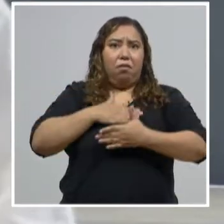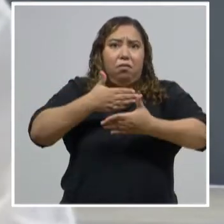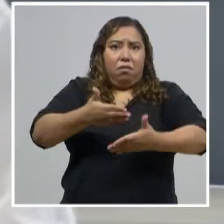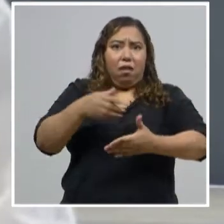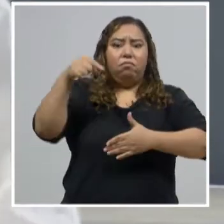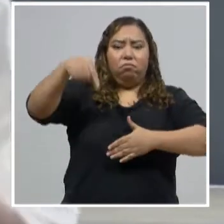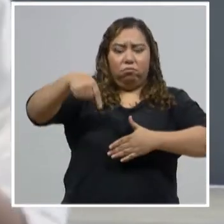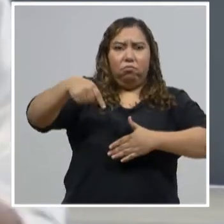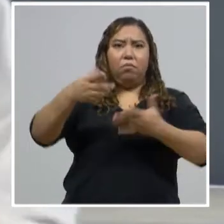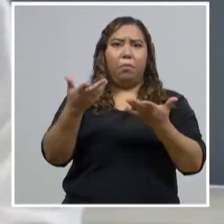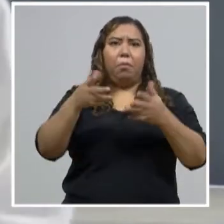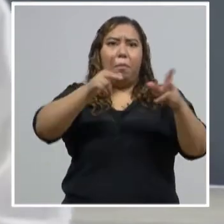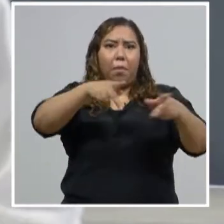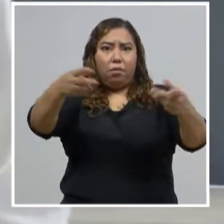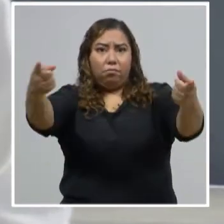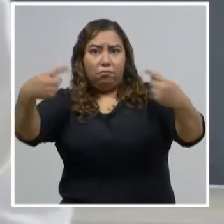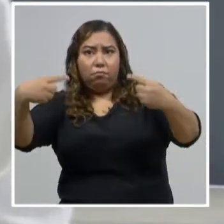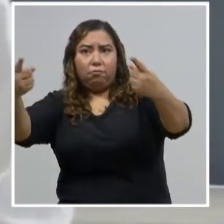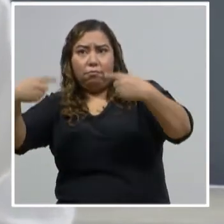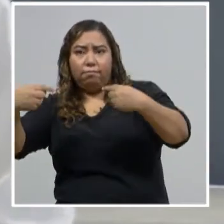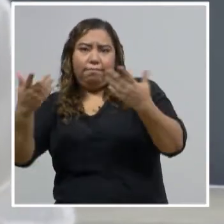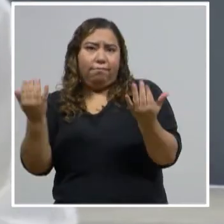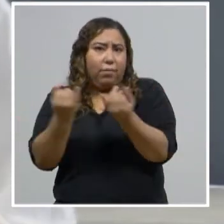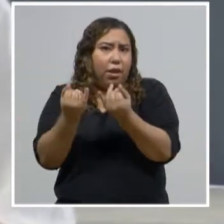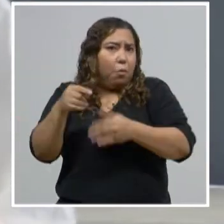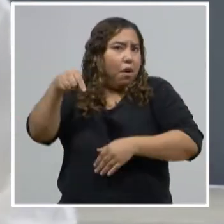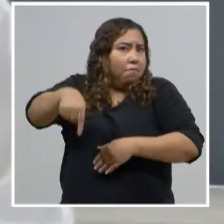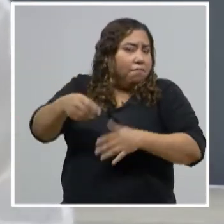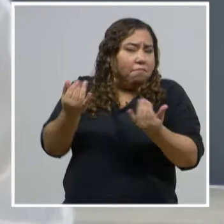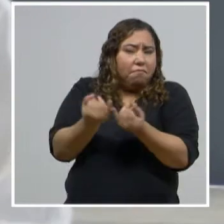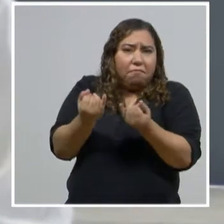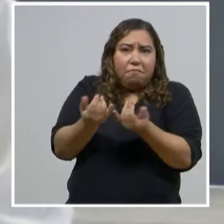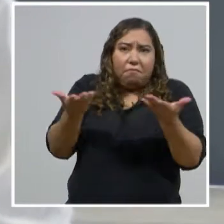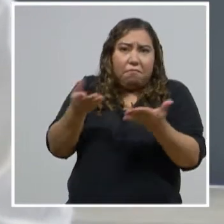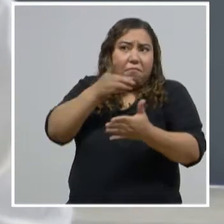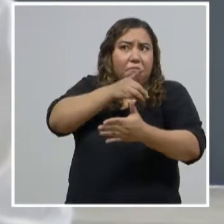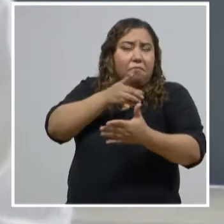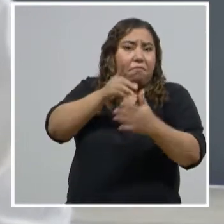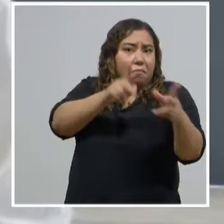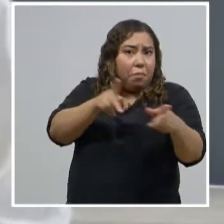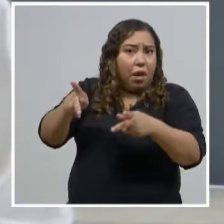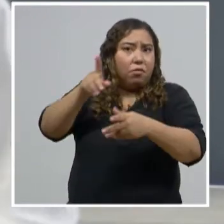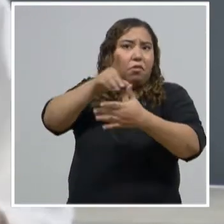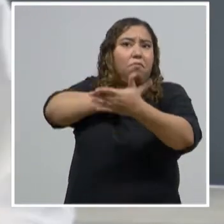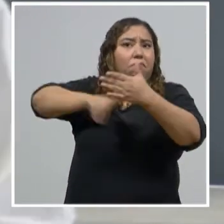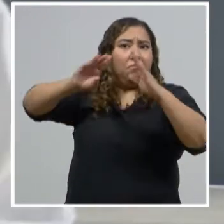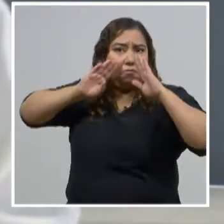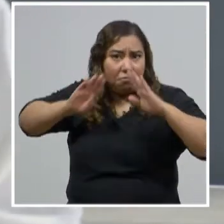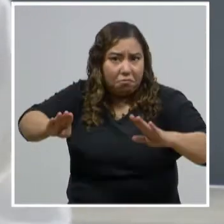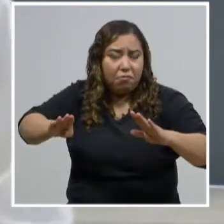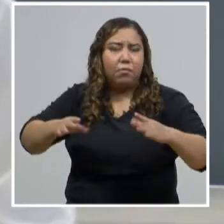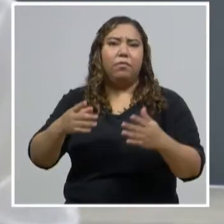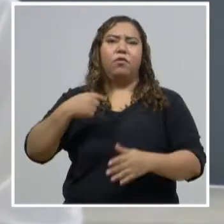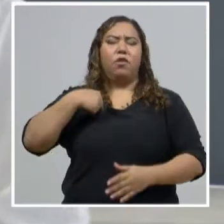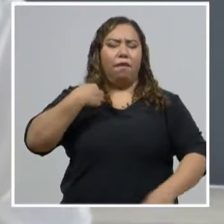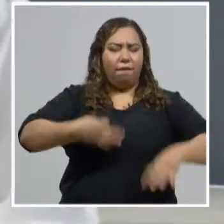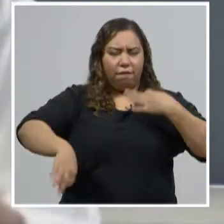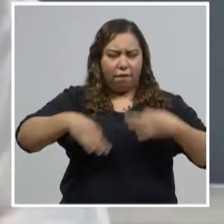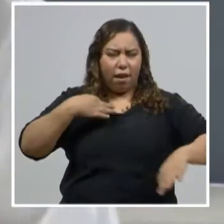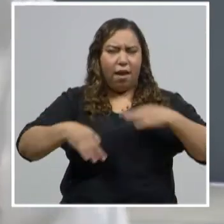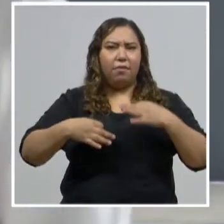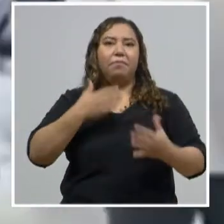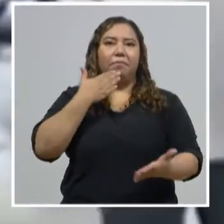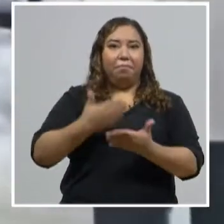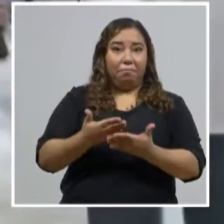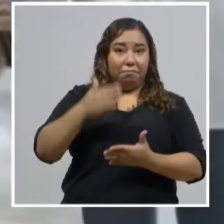gente pueda llegar ahí y pueda ser bendecida. Así es que nuestra gratitud y contentos de que se dé este paso en esta hora.